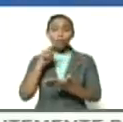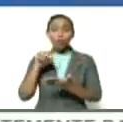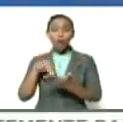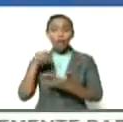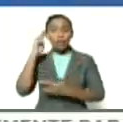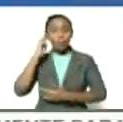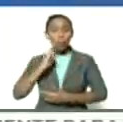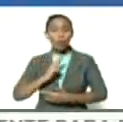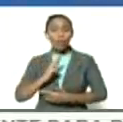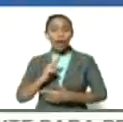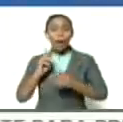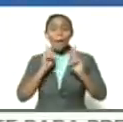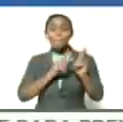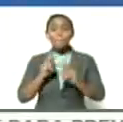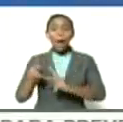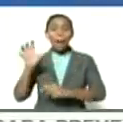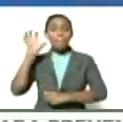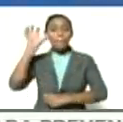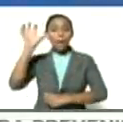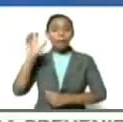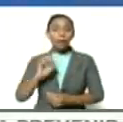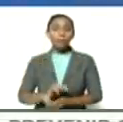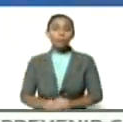Bolívar el plan de la patria